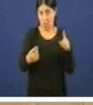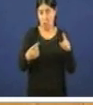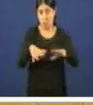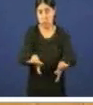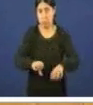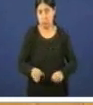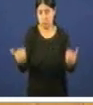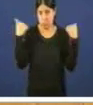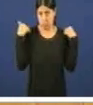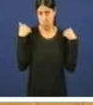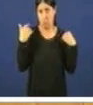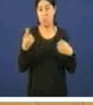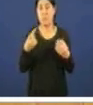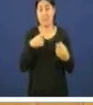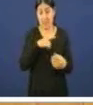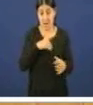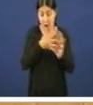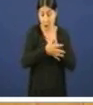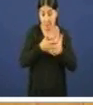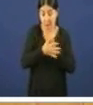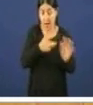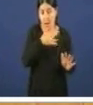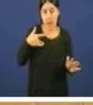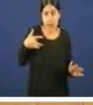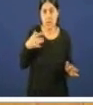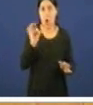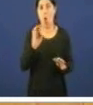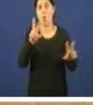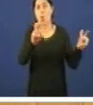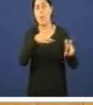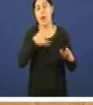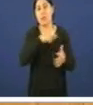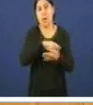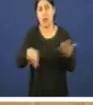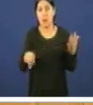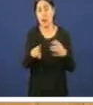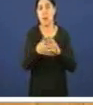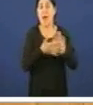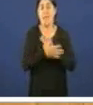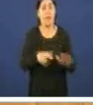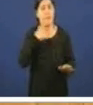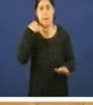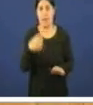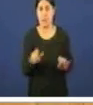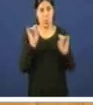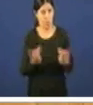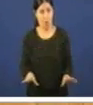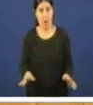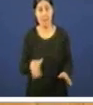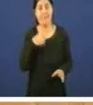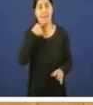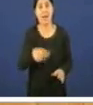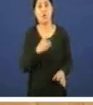en esta legislatura falar de Caixas, falar de Nova Caixa Galicia e falar dun fracaso, dun fracaso do Partido